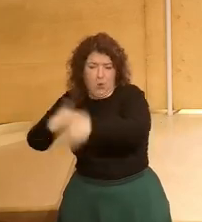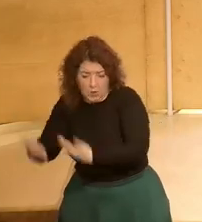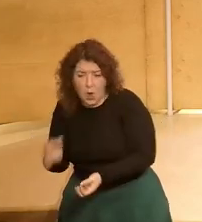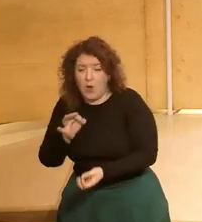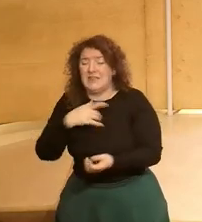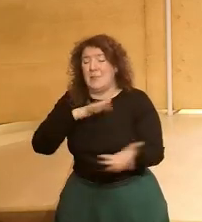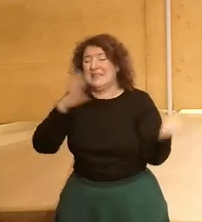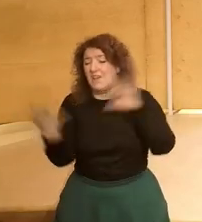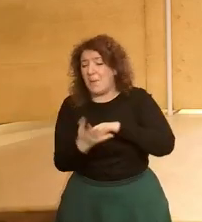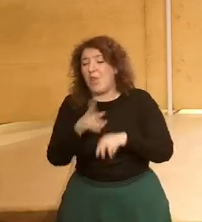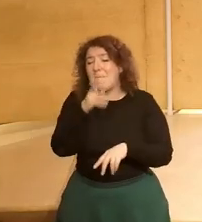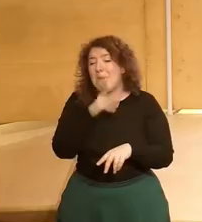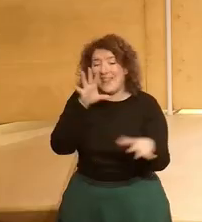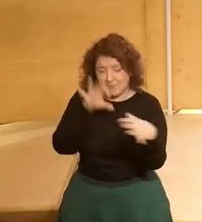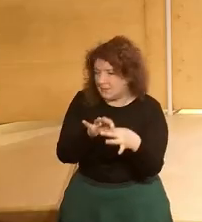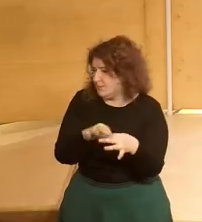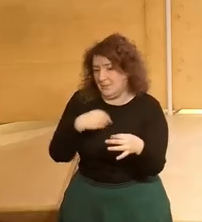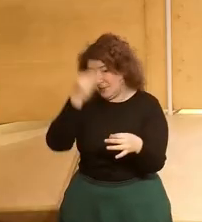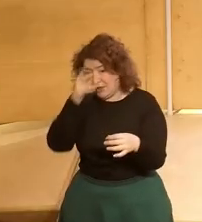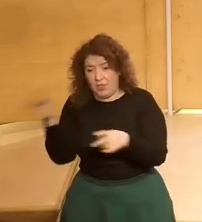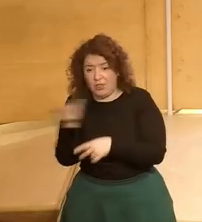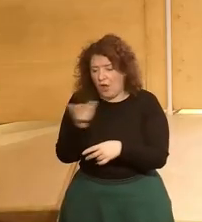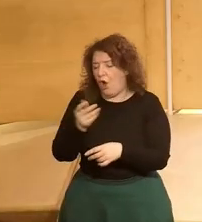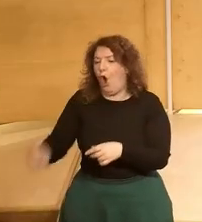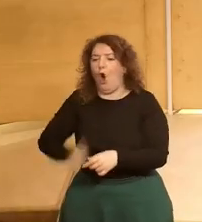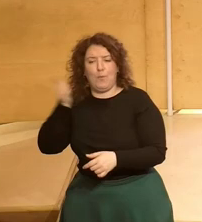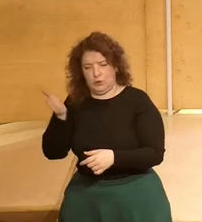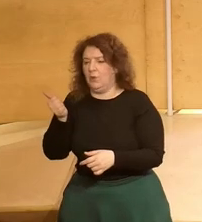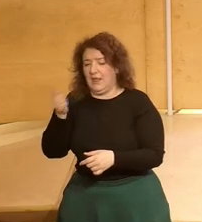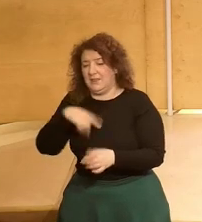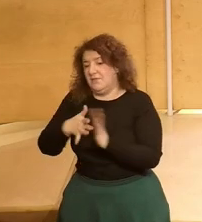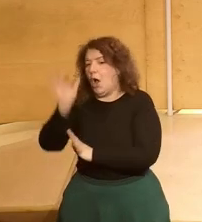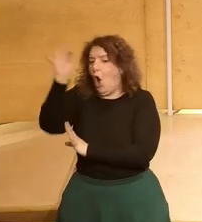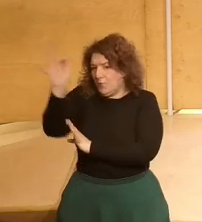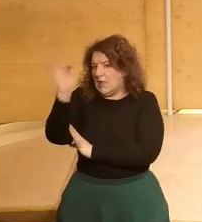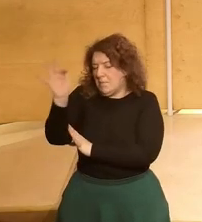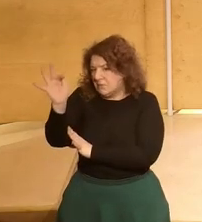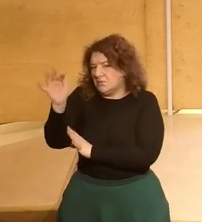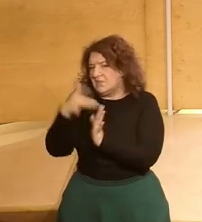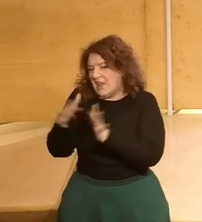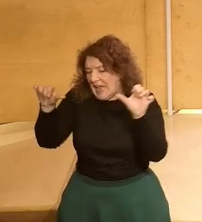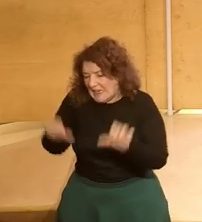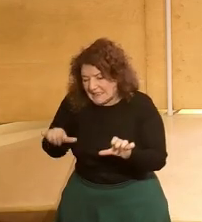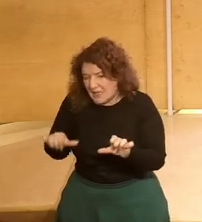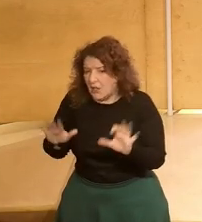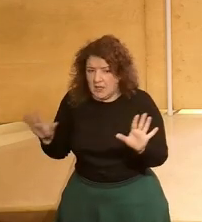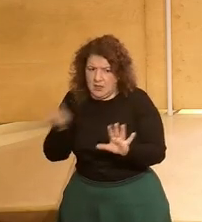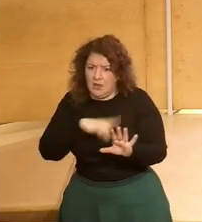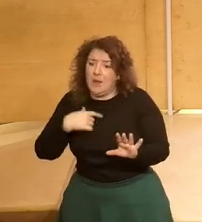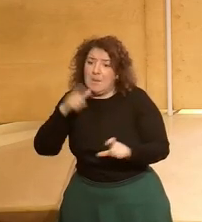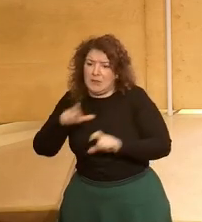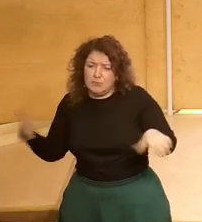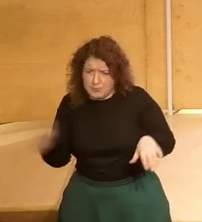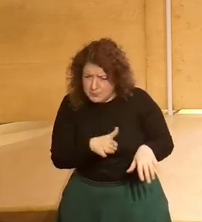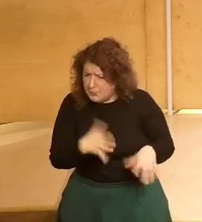verde y realmente eso es una oportunidad entonces yo creo que tenemos que quedarnos con ese optimismo de que realmente esta crisis más allá del drama humano se nos